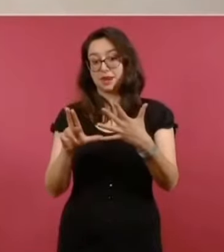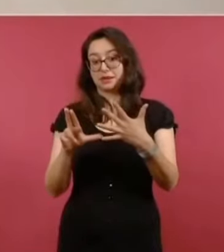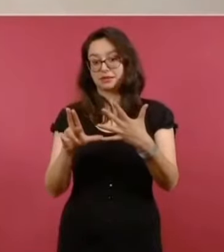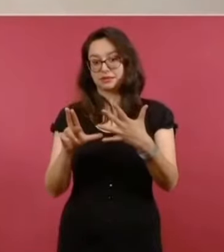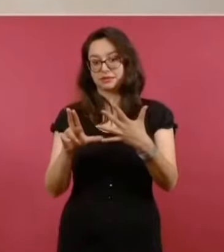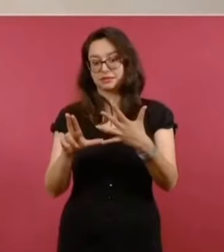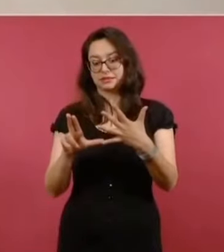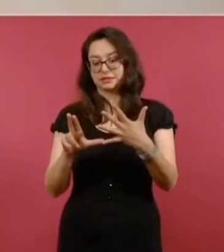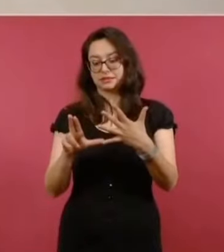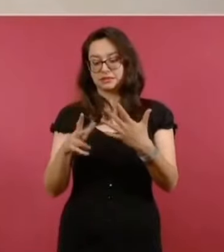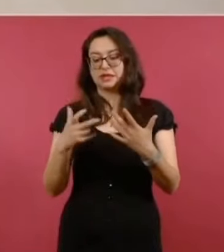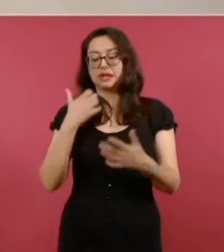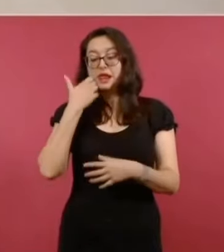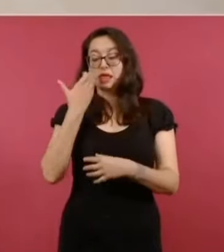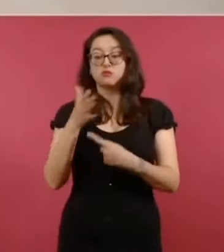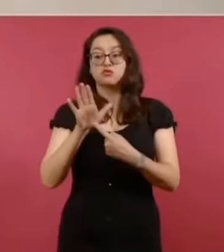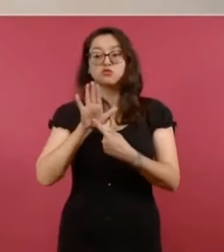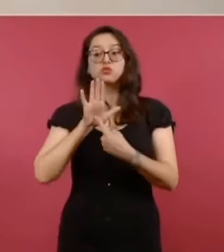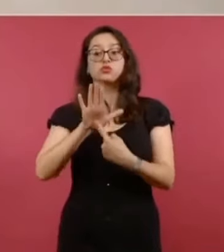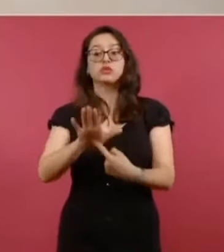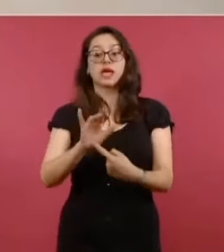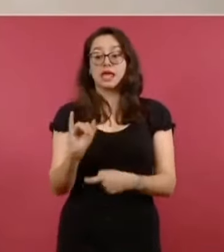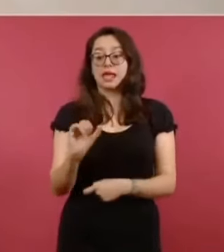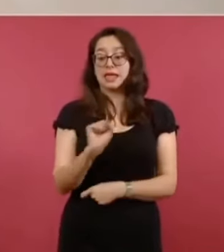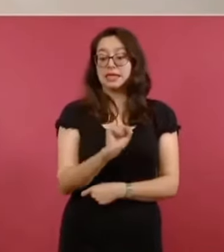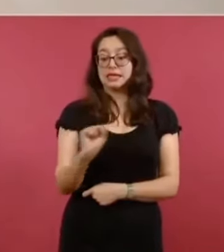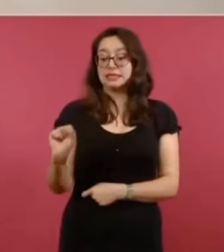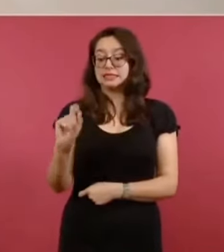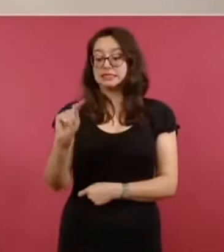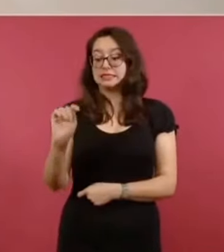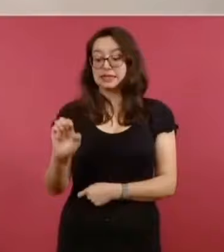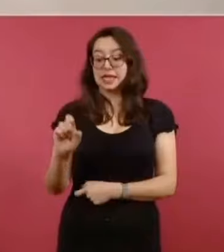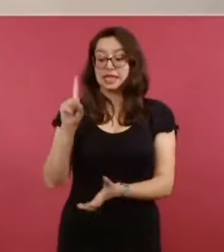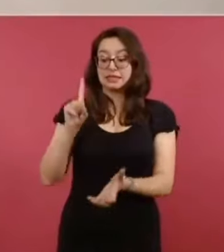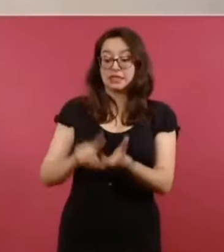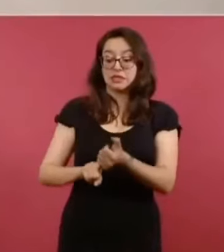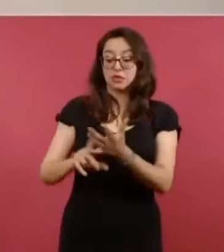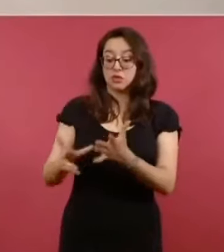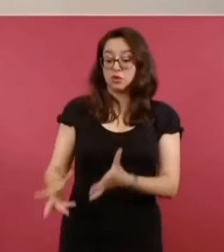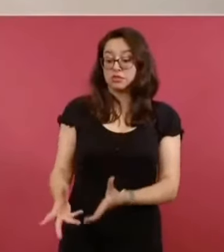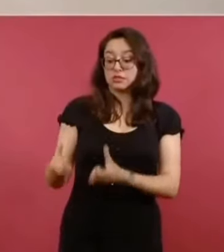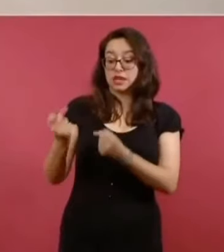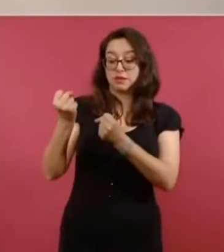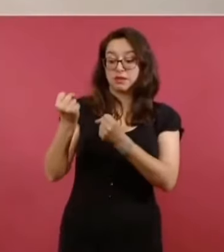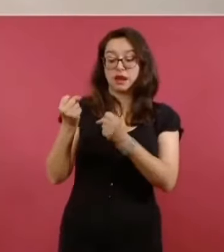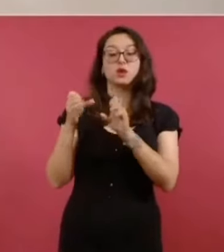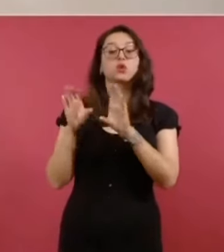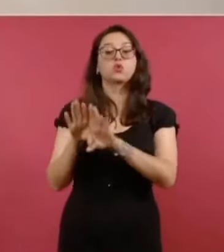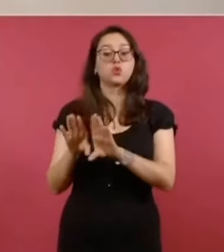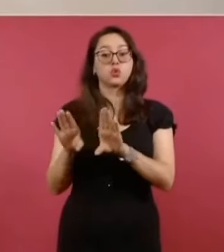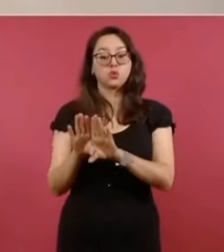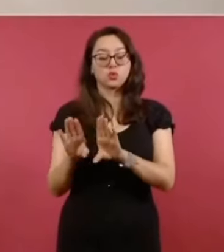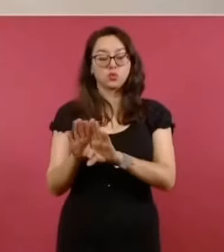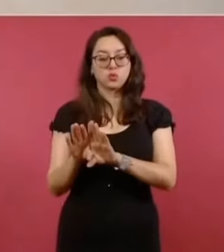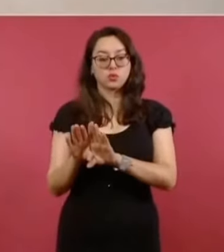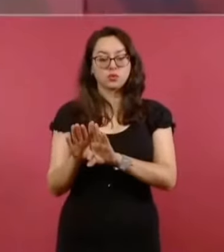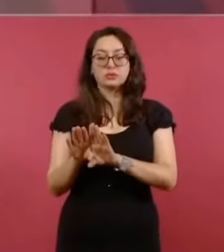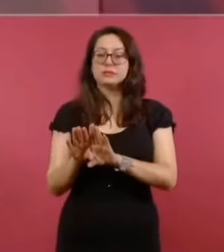rescate del Issste, porque eso también amerita